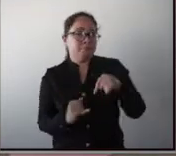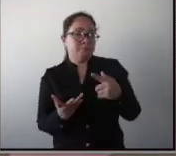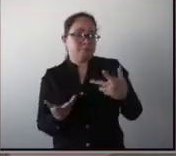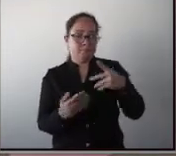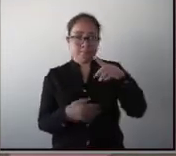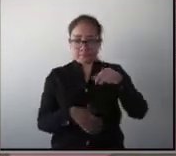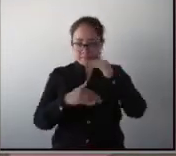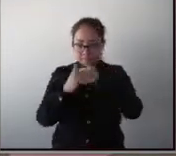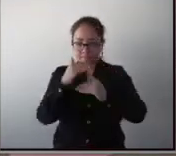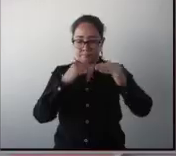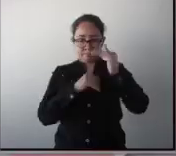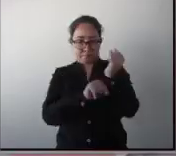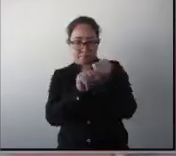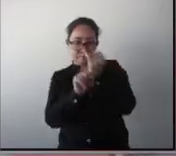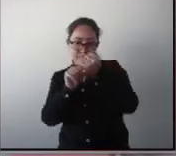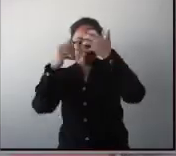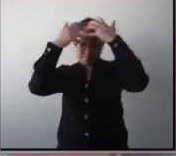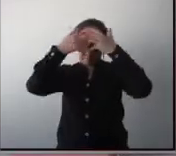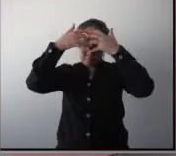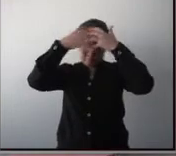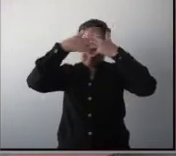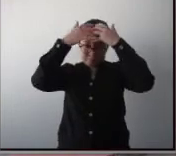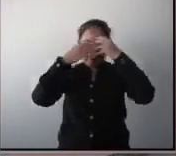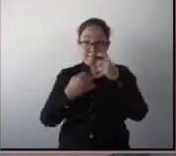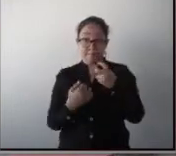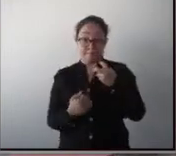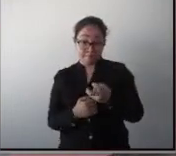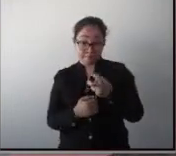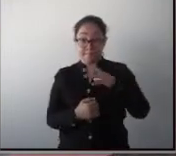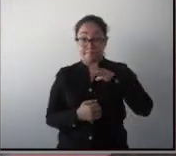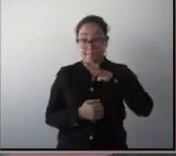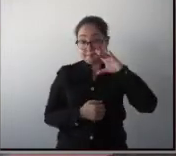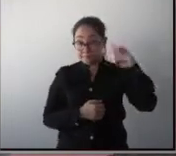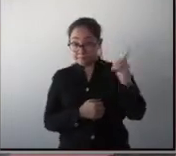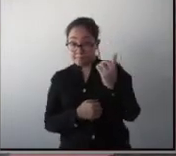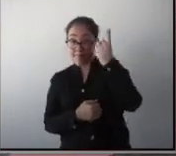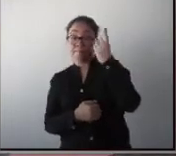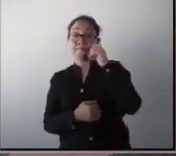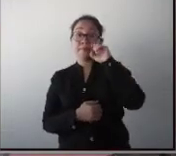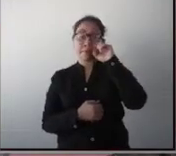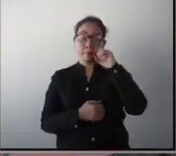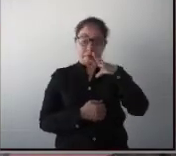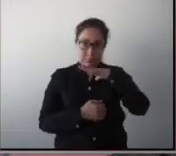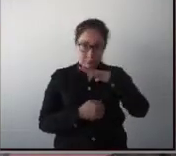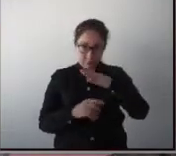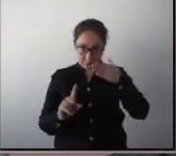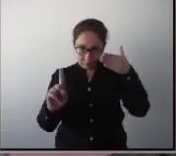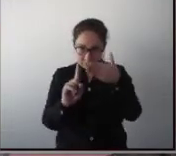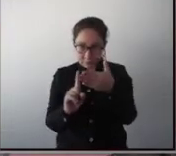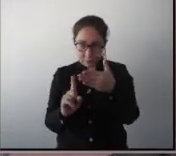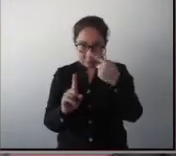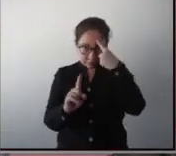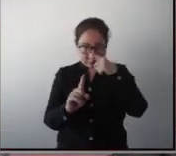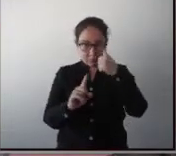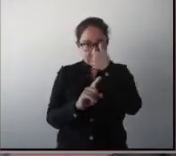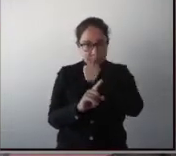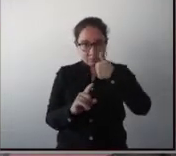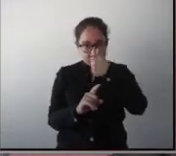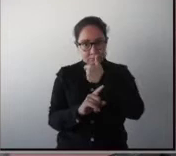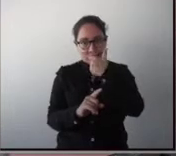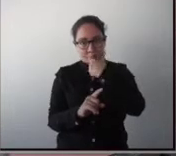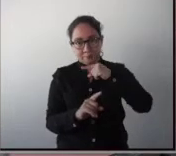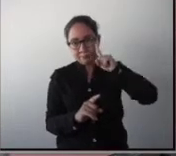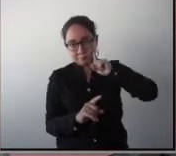posgrado en investigaciones cerebrales este posgrado es un doctorado que tiene esa función de formar estudiantes